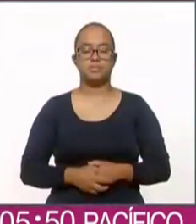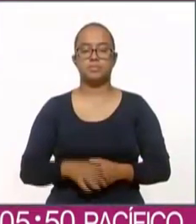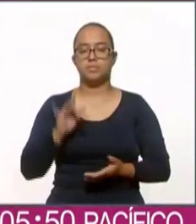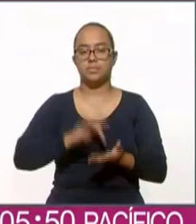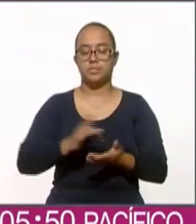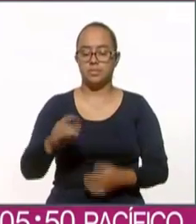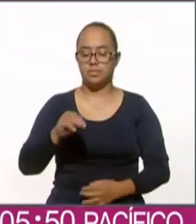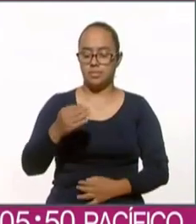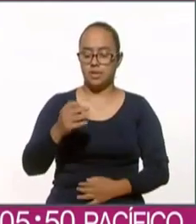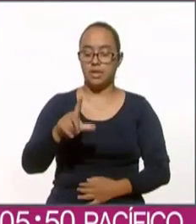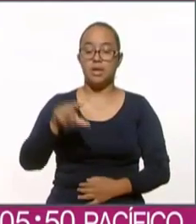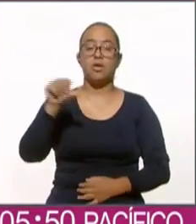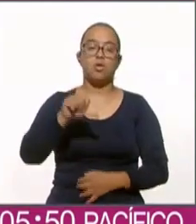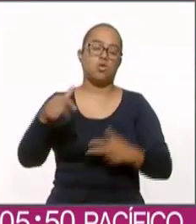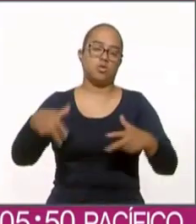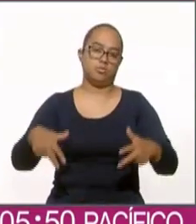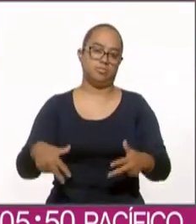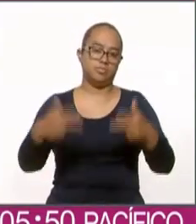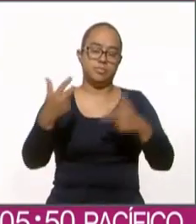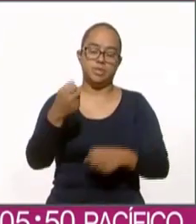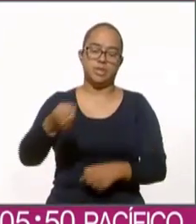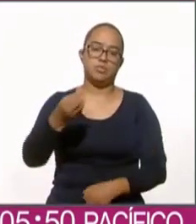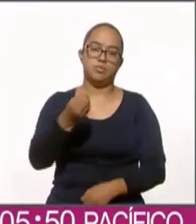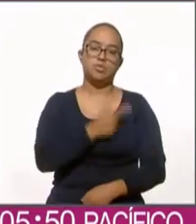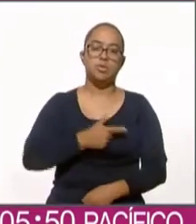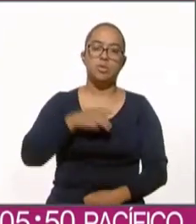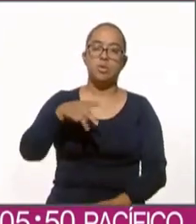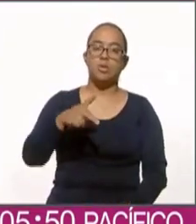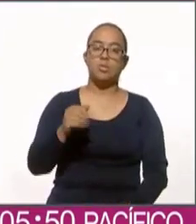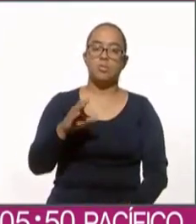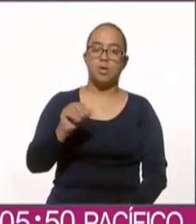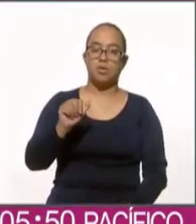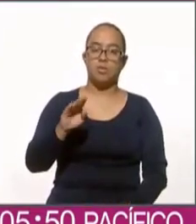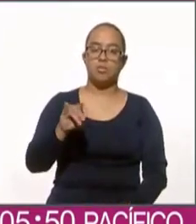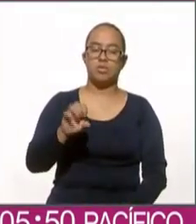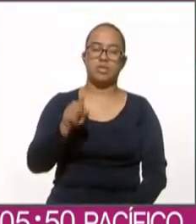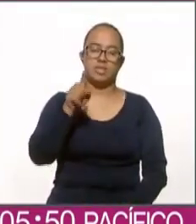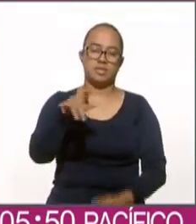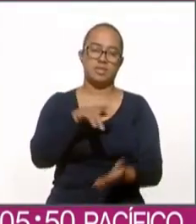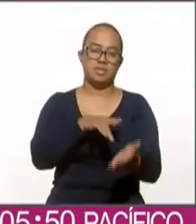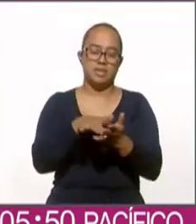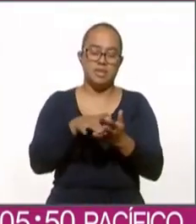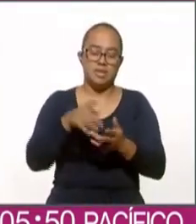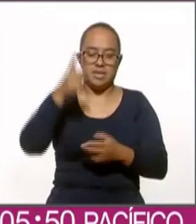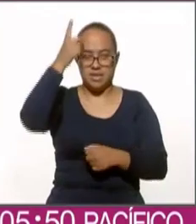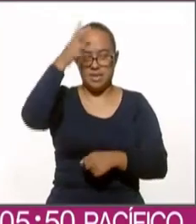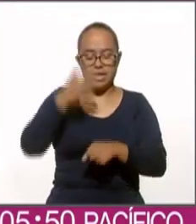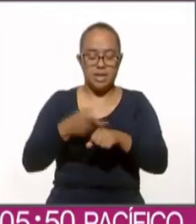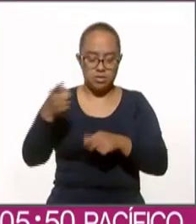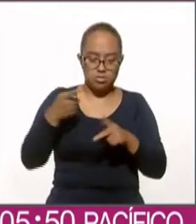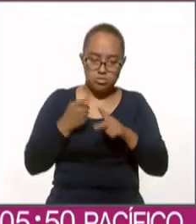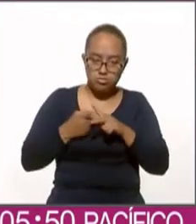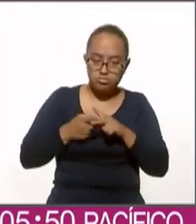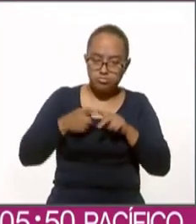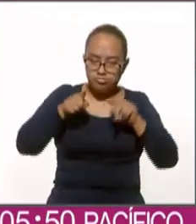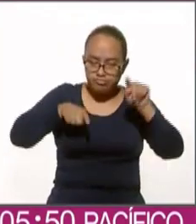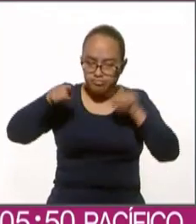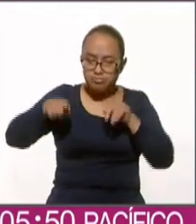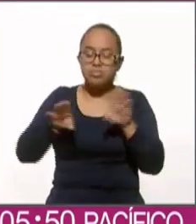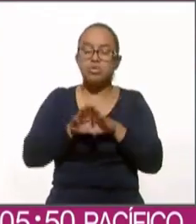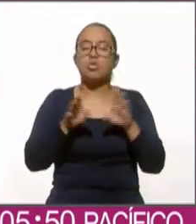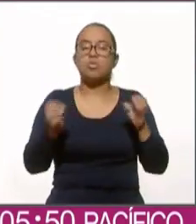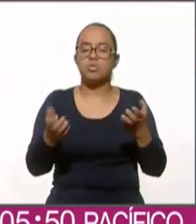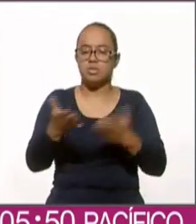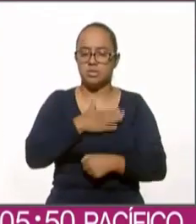Gracias Miguel, hoy a la distancia saludamos con mucho gusto a Paco Abundis, colaborador nuestro y director de Parametria. Paco, ¿cómo estás? Buenos